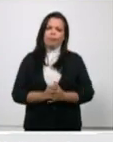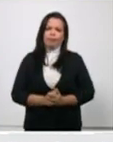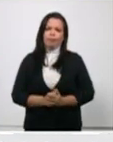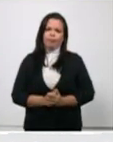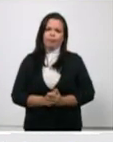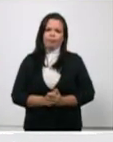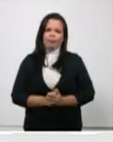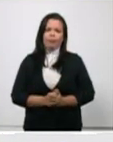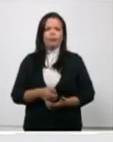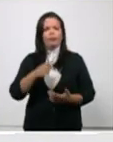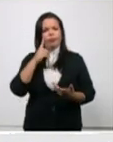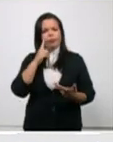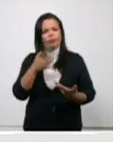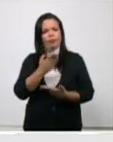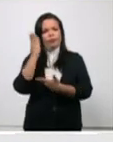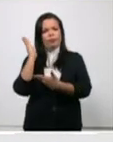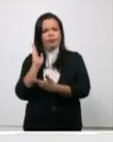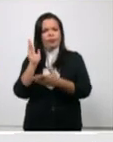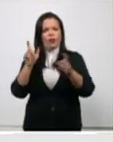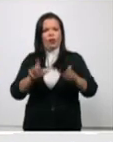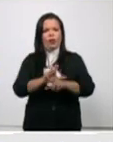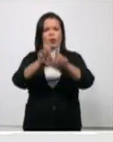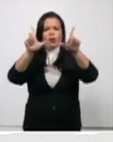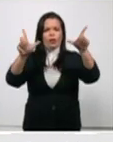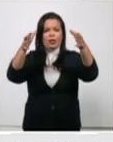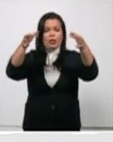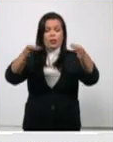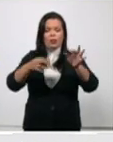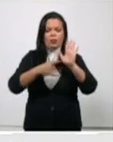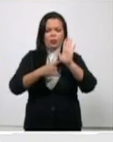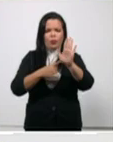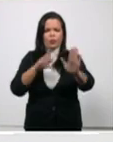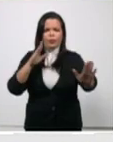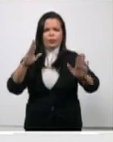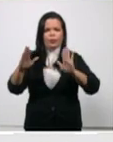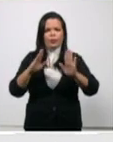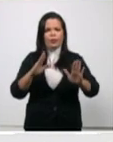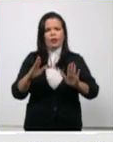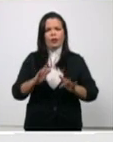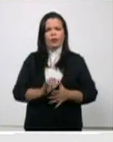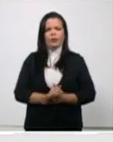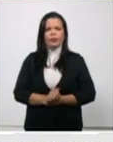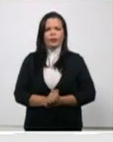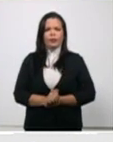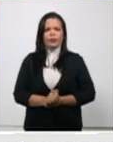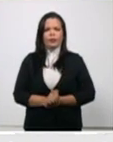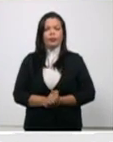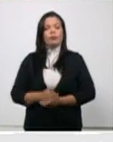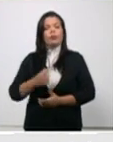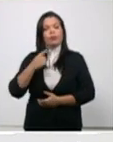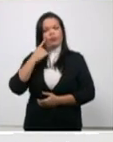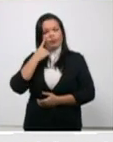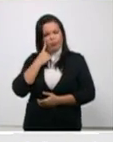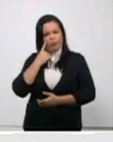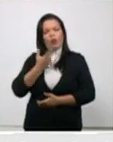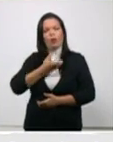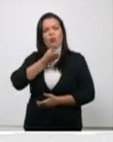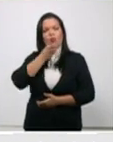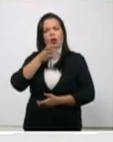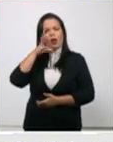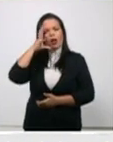gráfico de siempre de la pandemia en nuestro país pues nos damos cuenta de